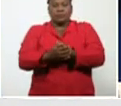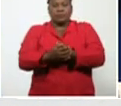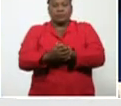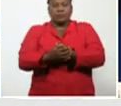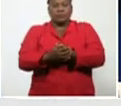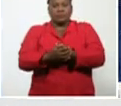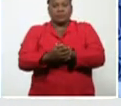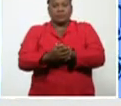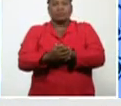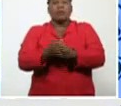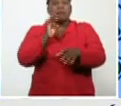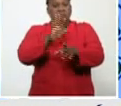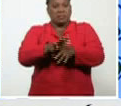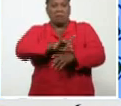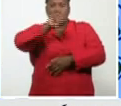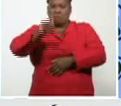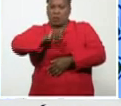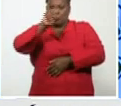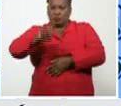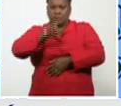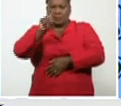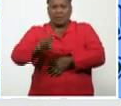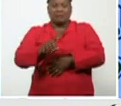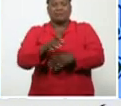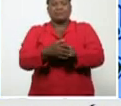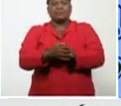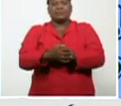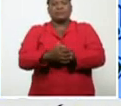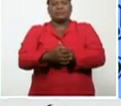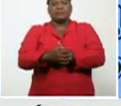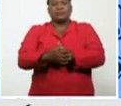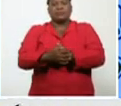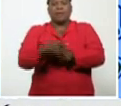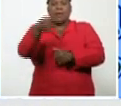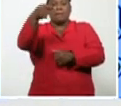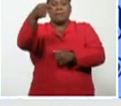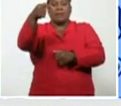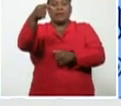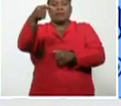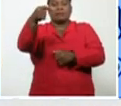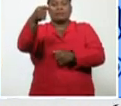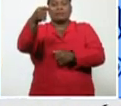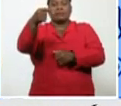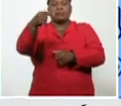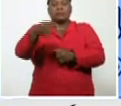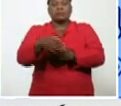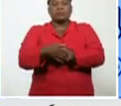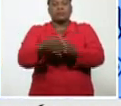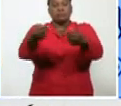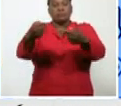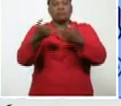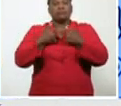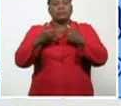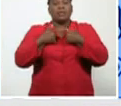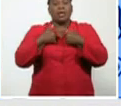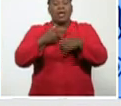Comenzamos, doctor, entonces, la ronda de preguntas. La primera pregunta, nos la formula Radio Reloj, y dice lo siguiente,